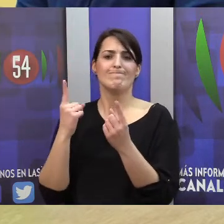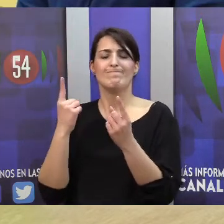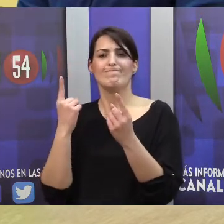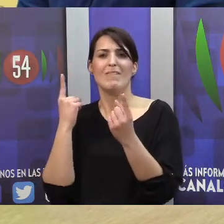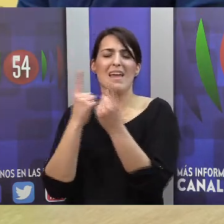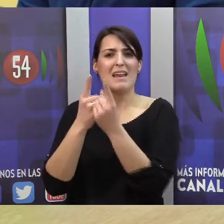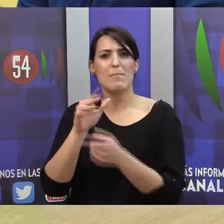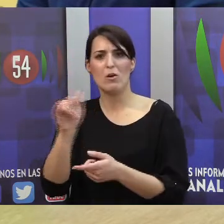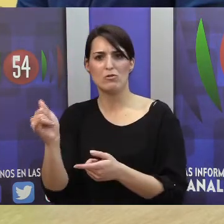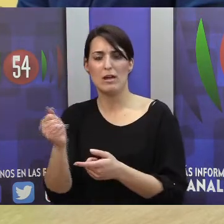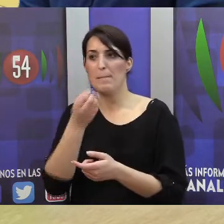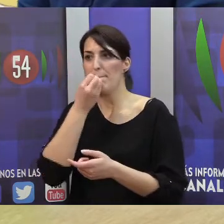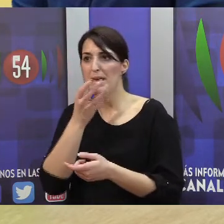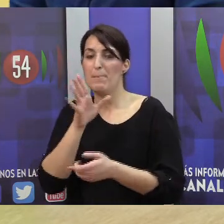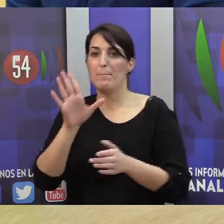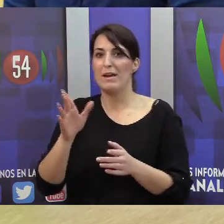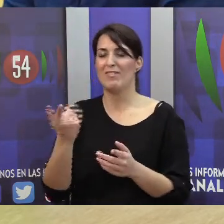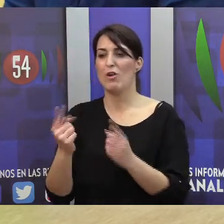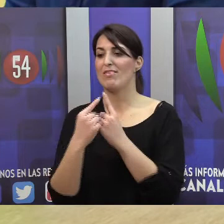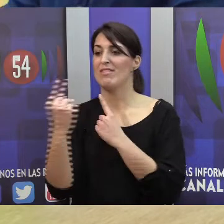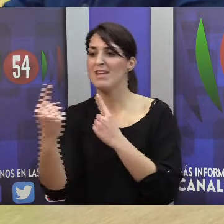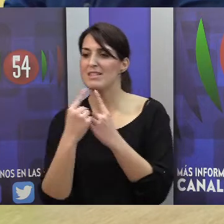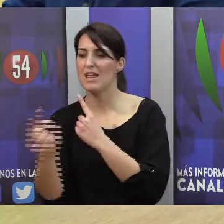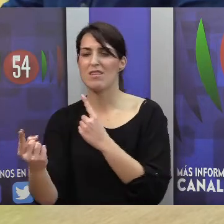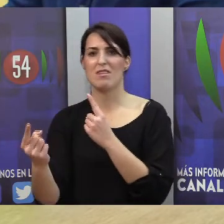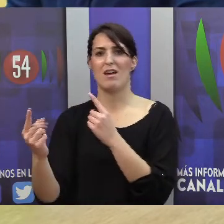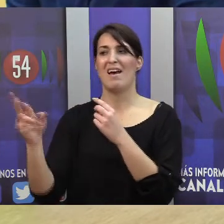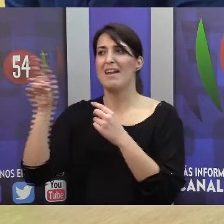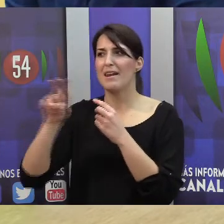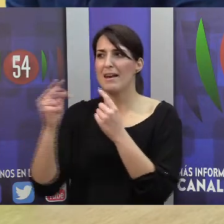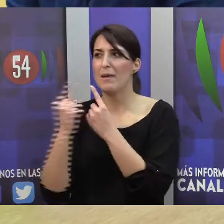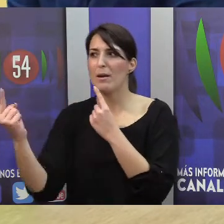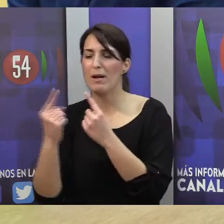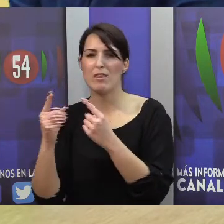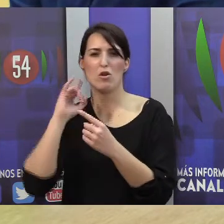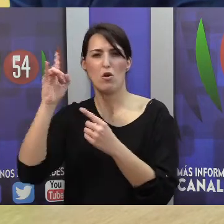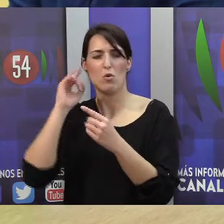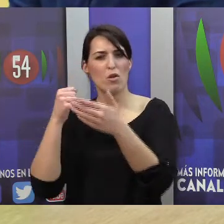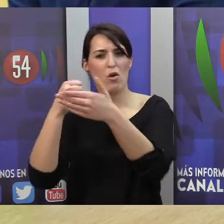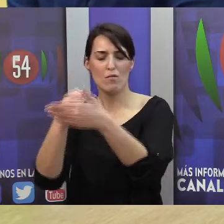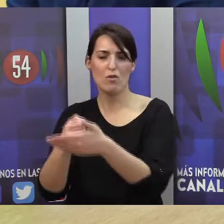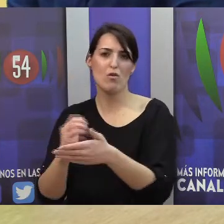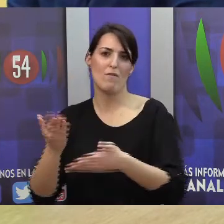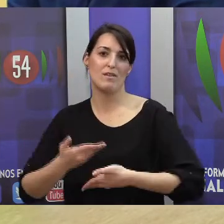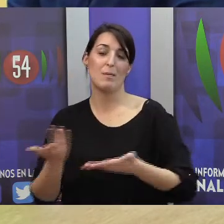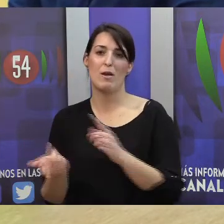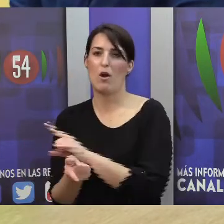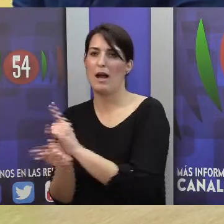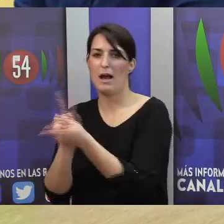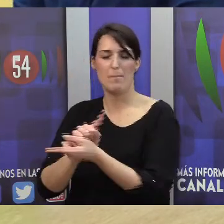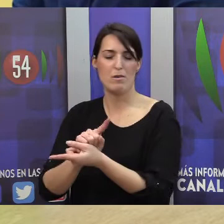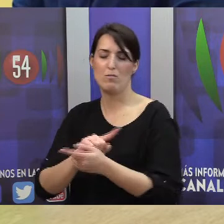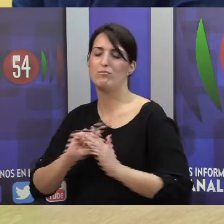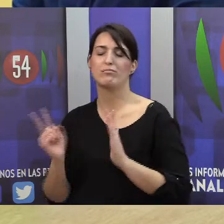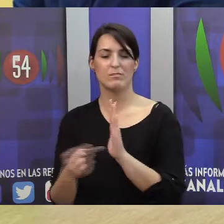distancia, la reverberación, el ruido de fondo y todas estas cosas son enemigos que tienen. Pero vamos, el cambio es brutal. Podemos decir, por lo tanto, que las